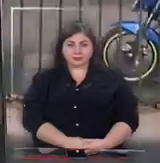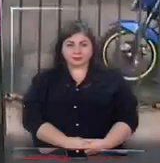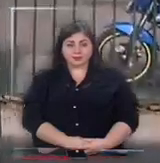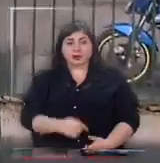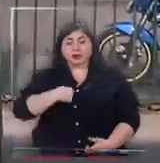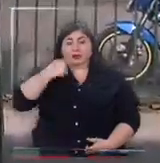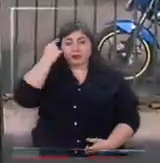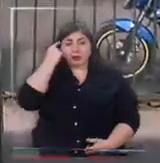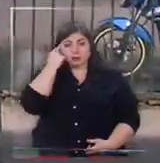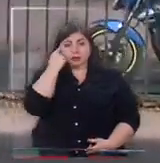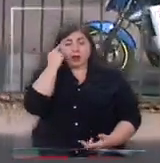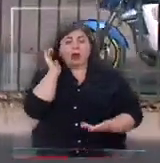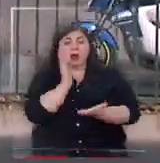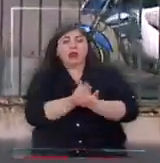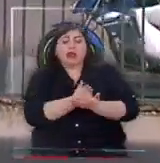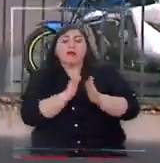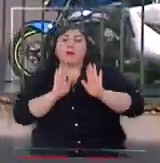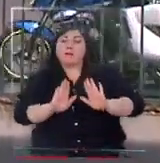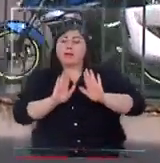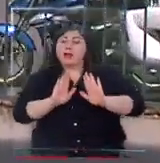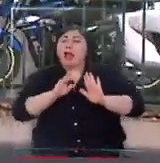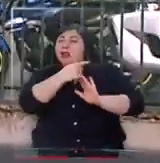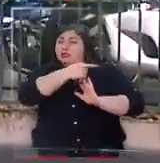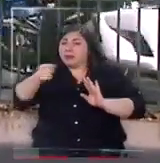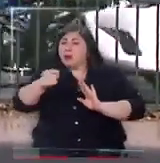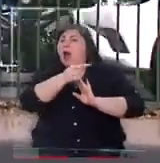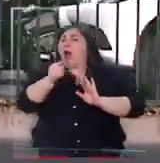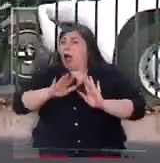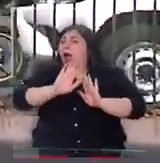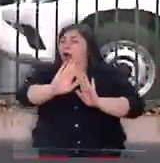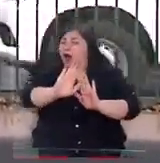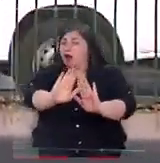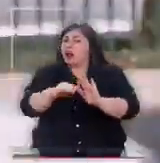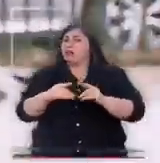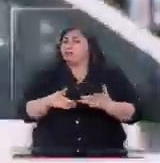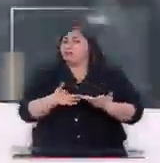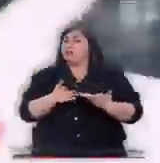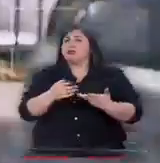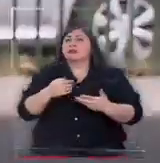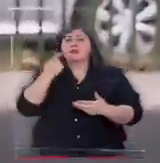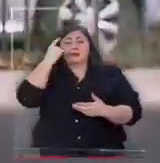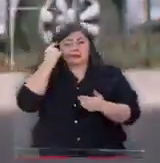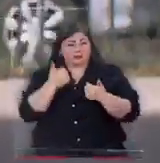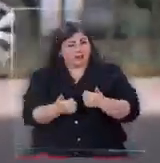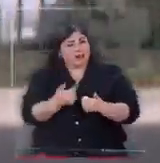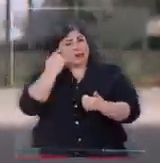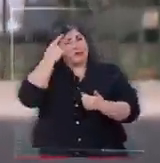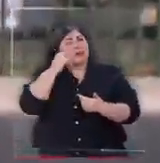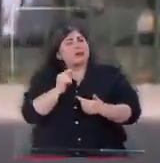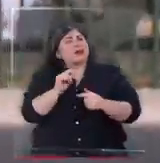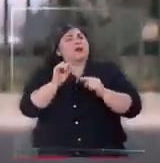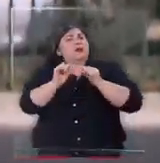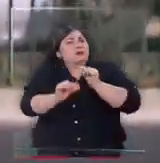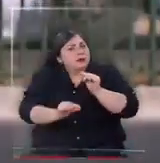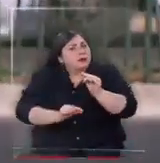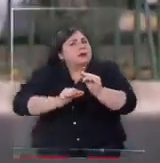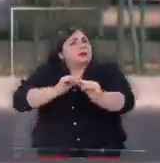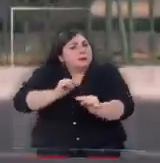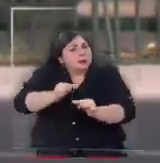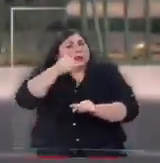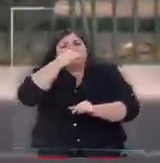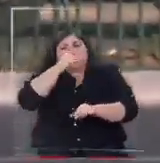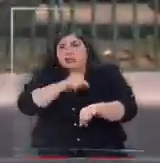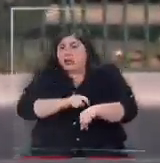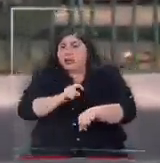Yo pienso que deberían esperar todavía un par de semanas más antes de tomar una decisión así. Excelente, pero que sea todo con su debido orden.